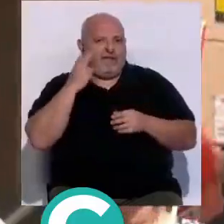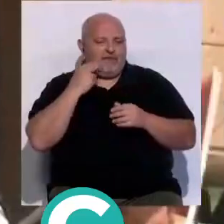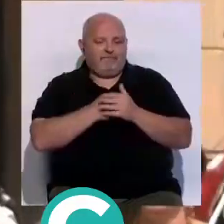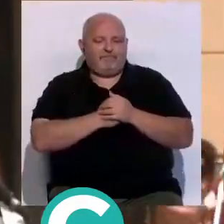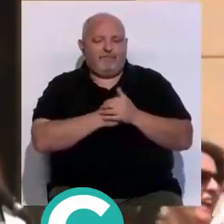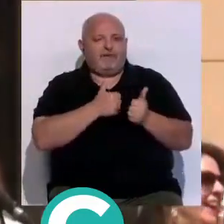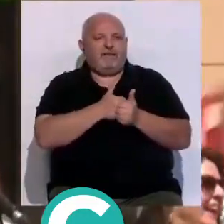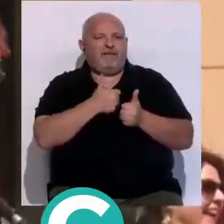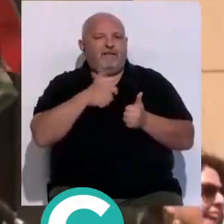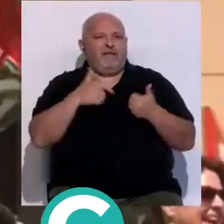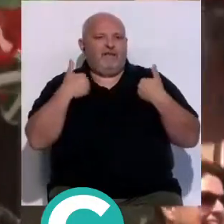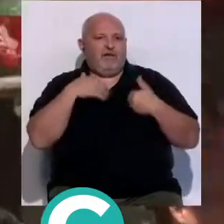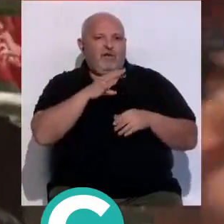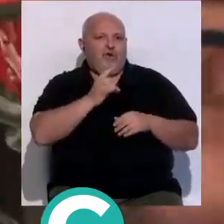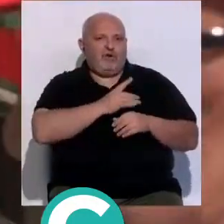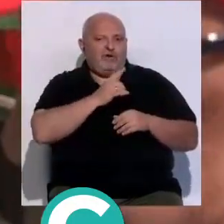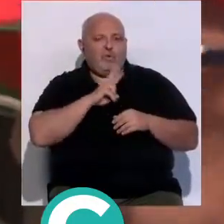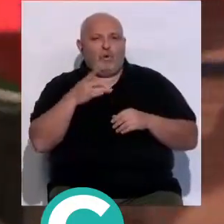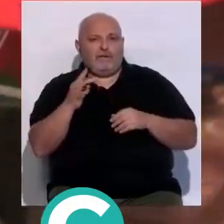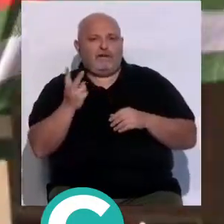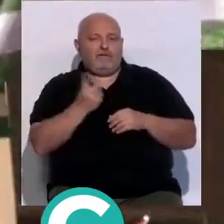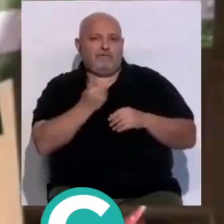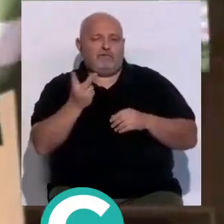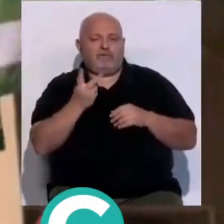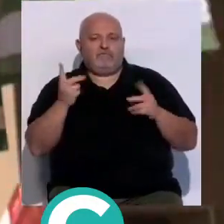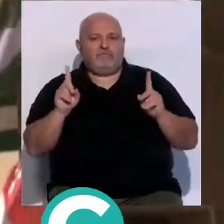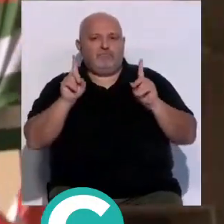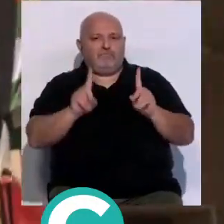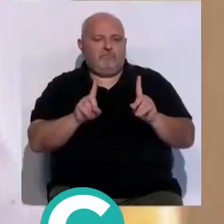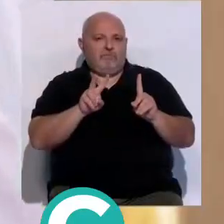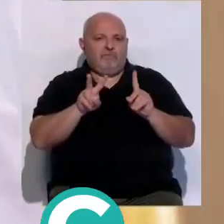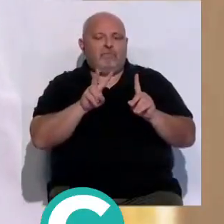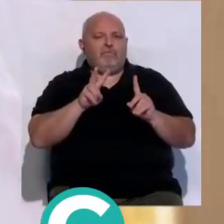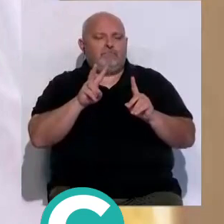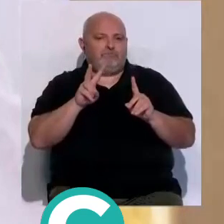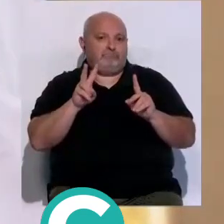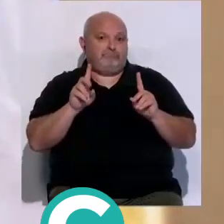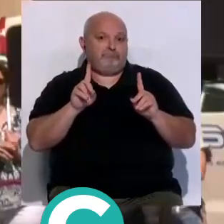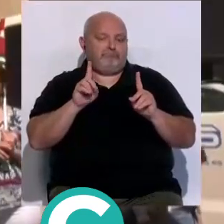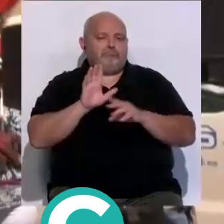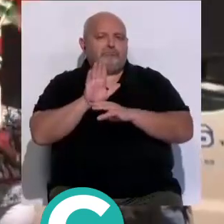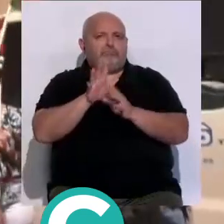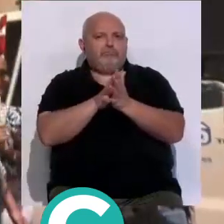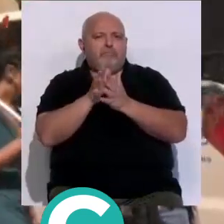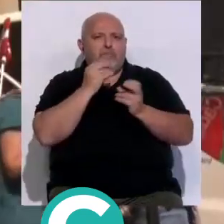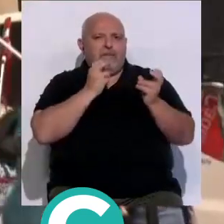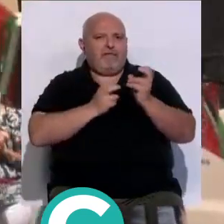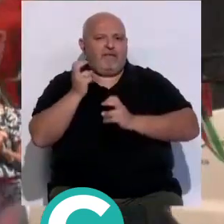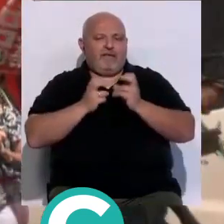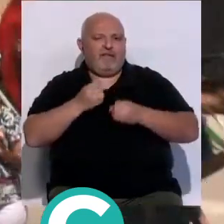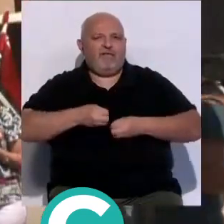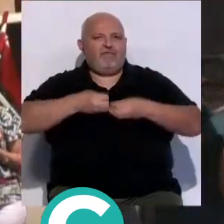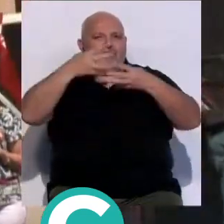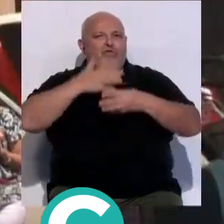Los secretarios generales de Comisiones Obreras y UGT, Inmaculada Ortega y Antonio Pavón, respectivamente, daban la bienvenida desde el